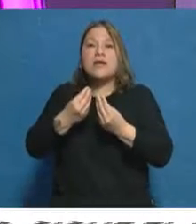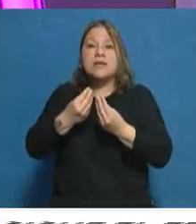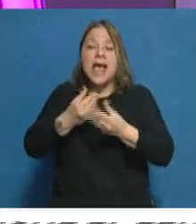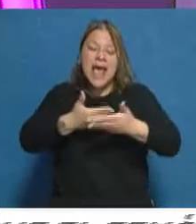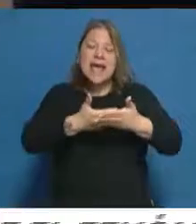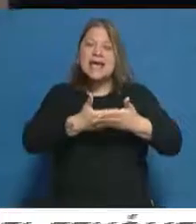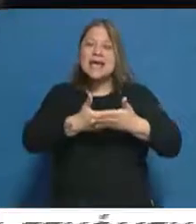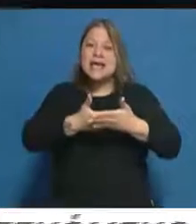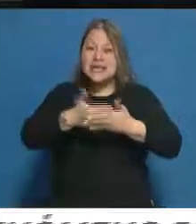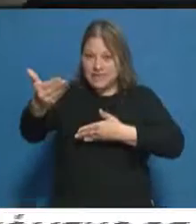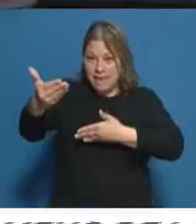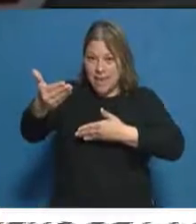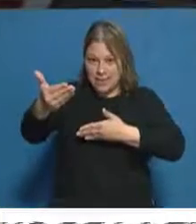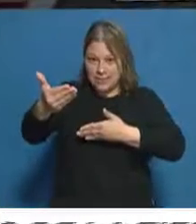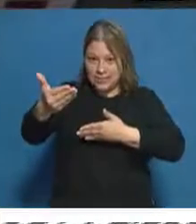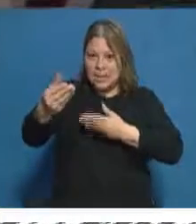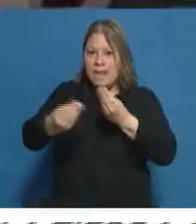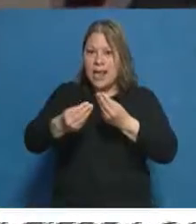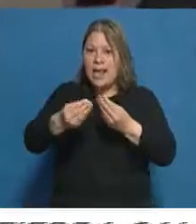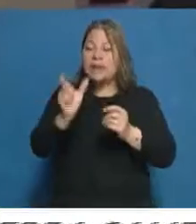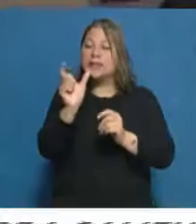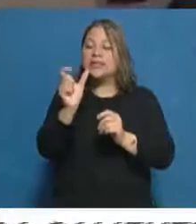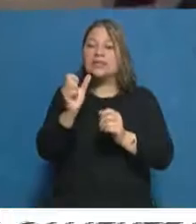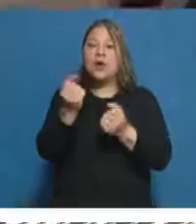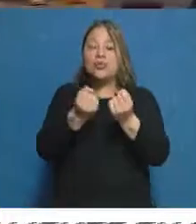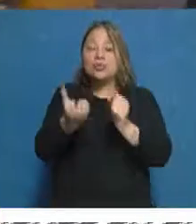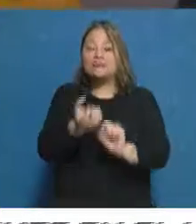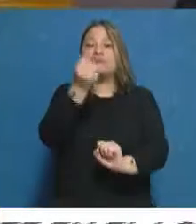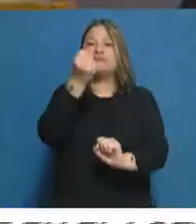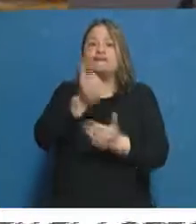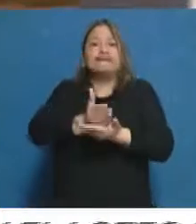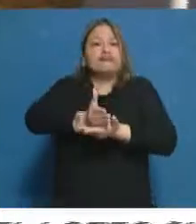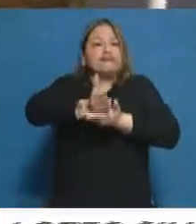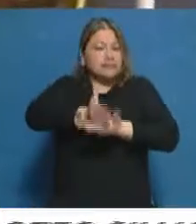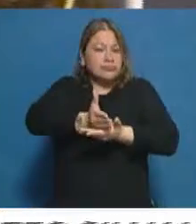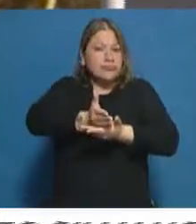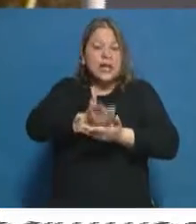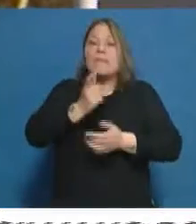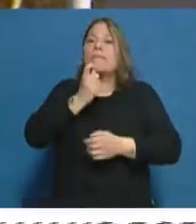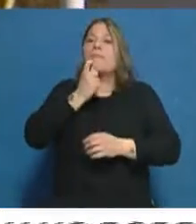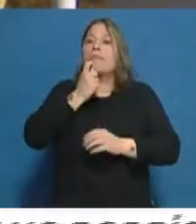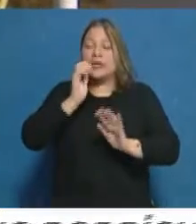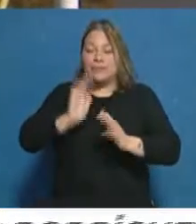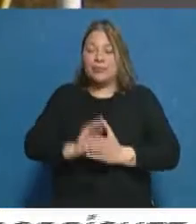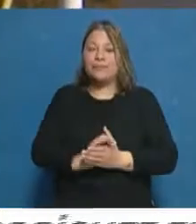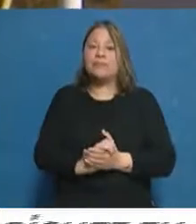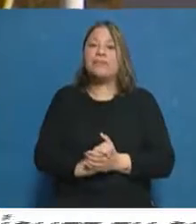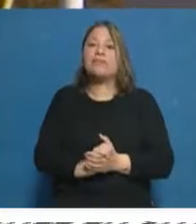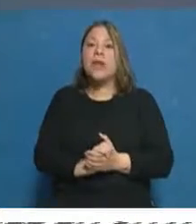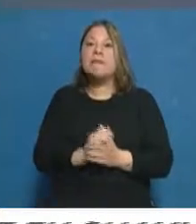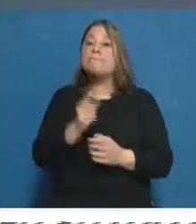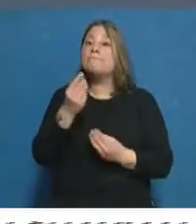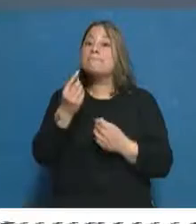exámenes para obtener la licencia de conducir. Será en principio para las